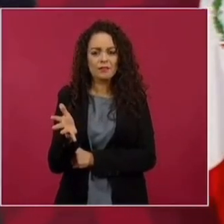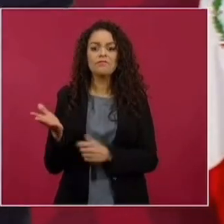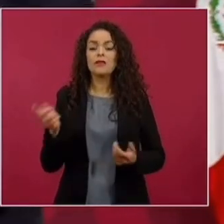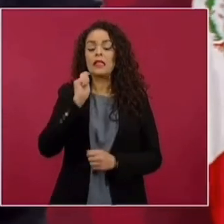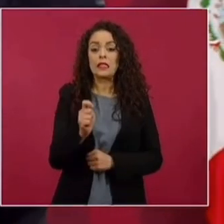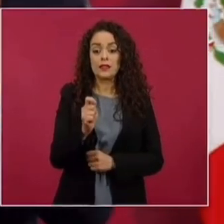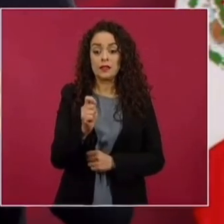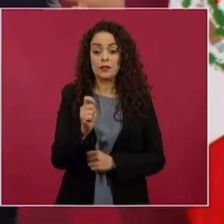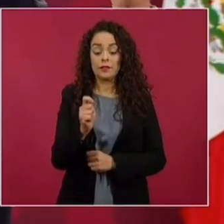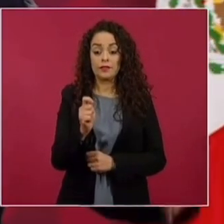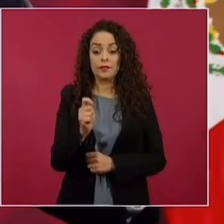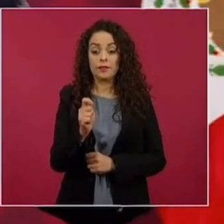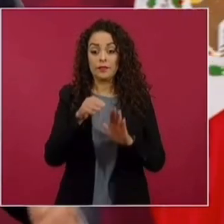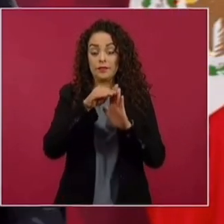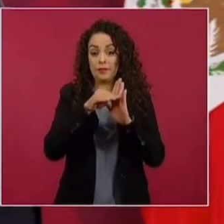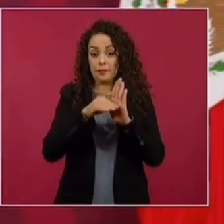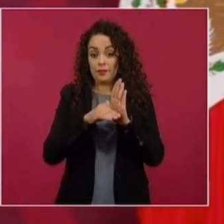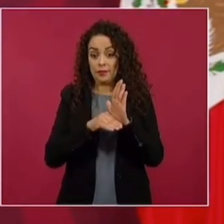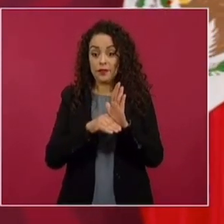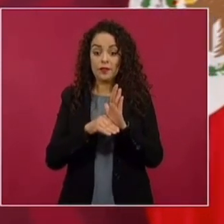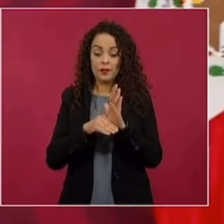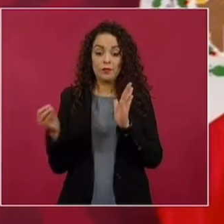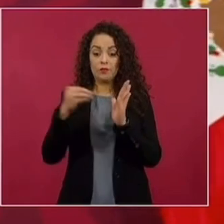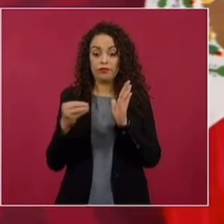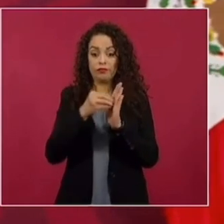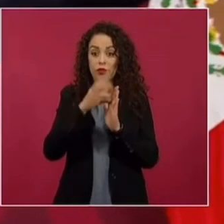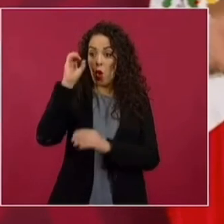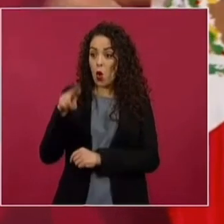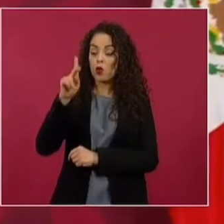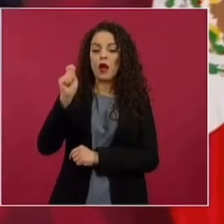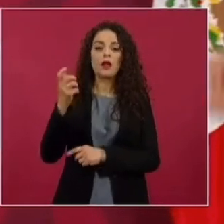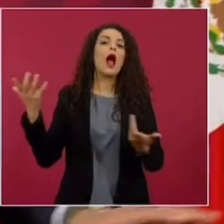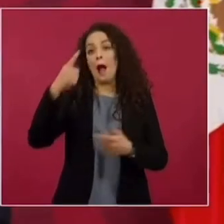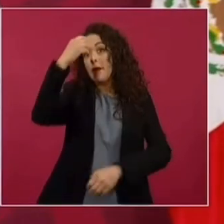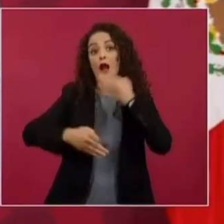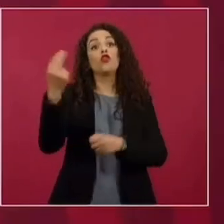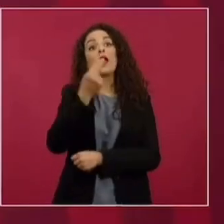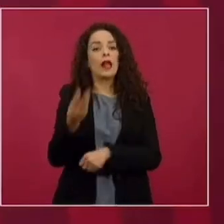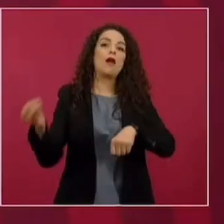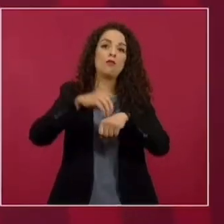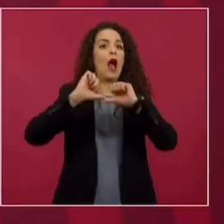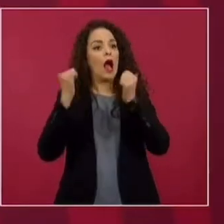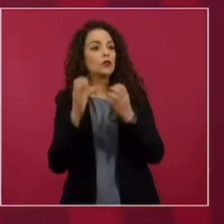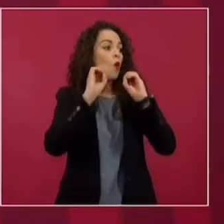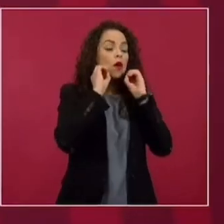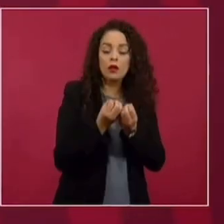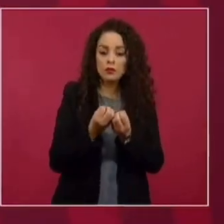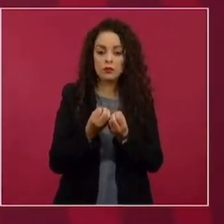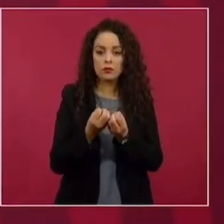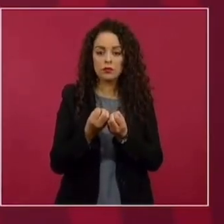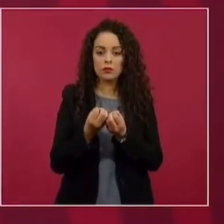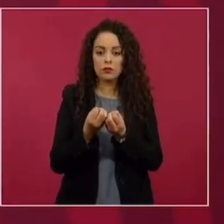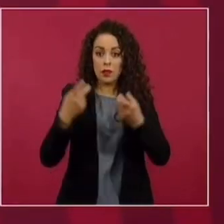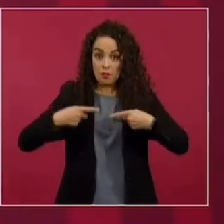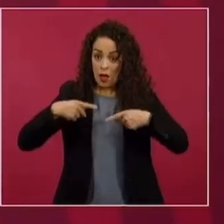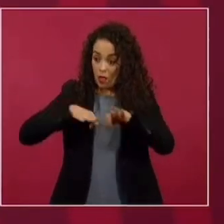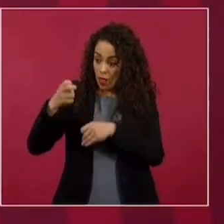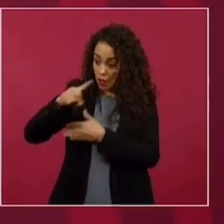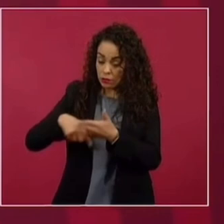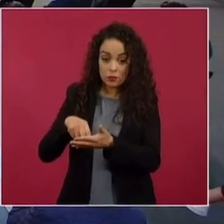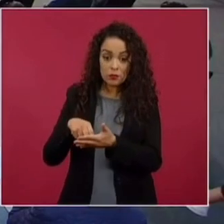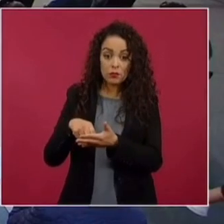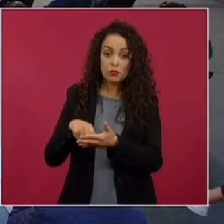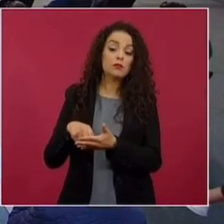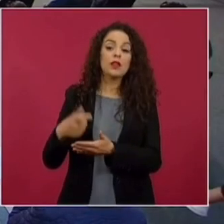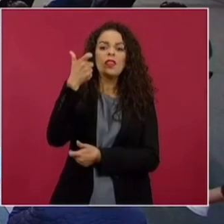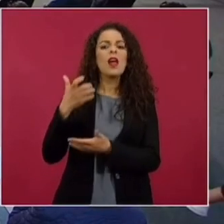que aplica a veces la ONU es la de crear organismos para todo. Y los que trabajan en esos organismos ganan